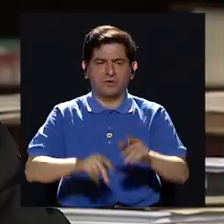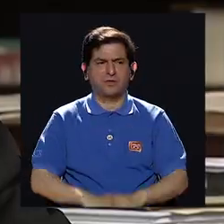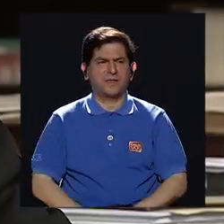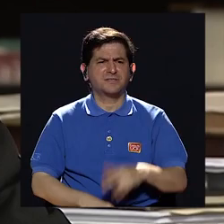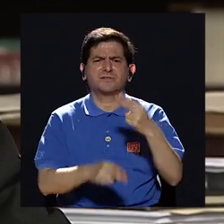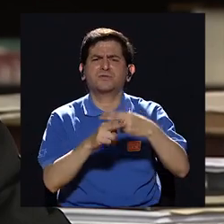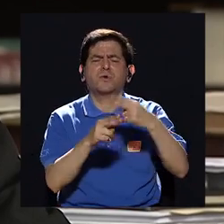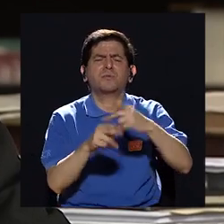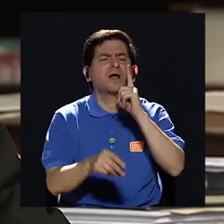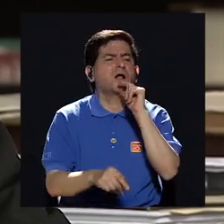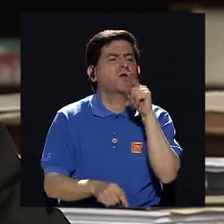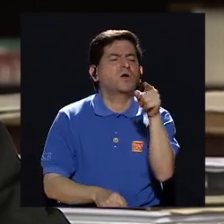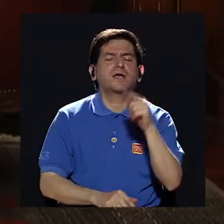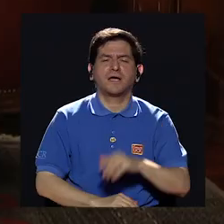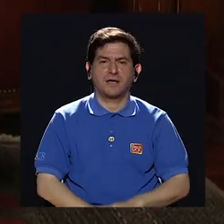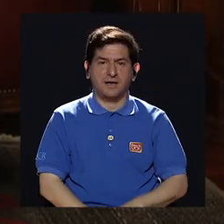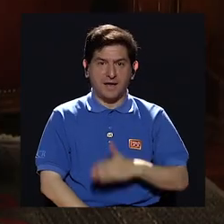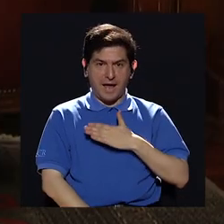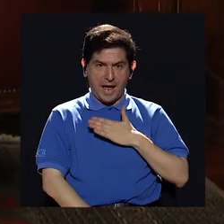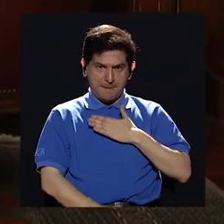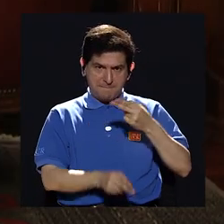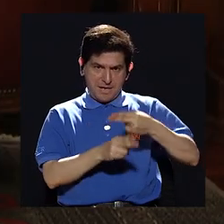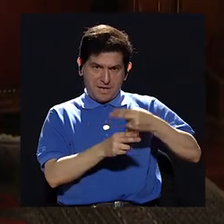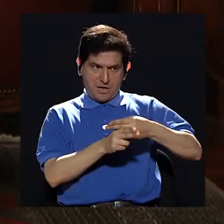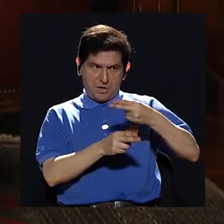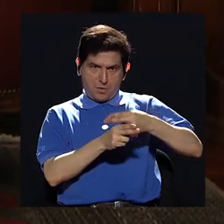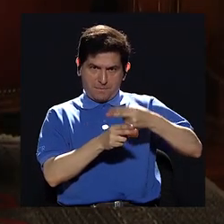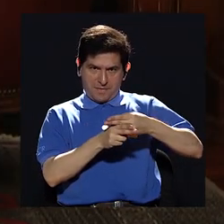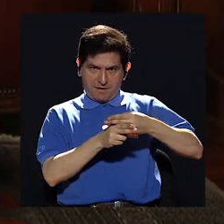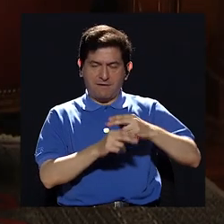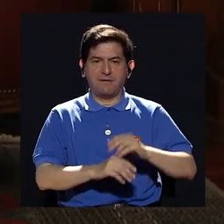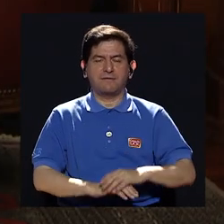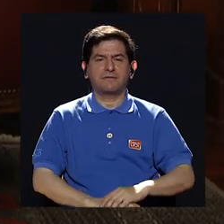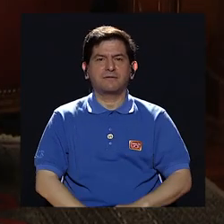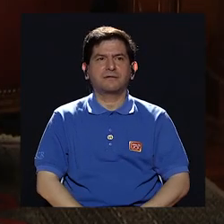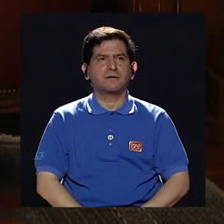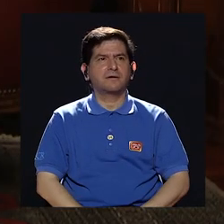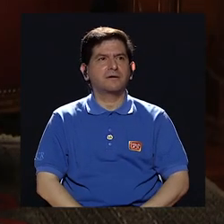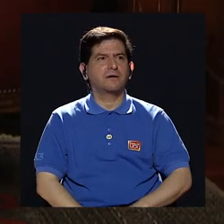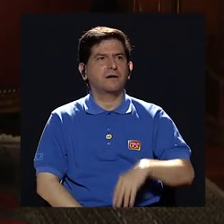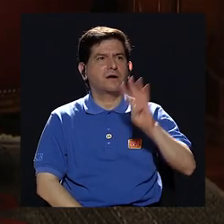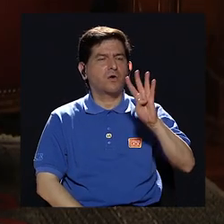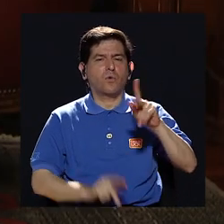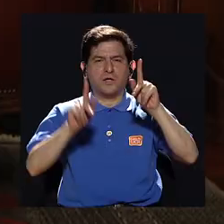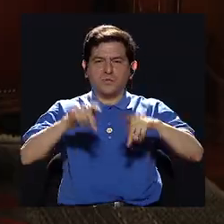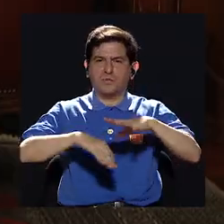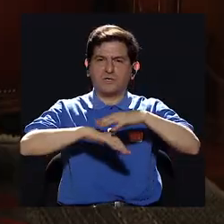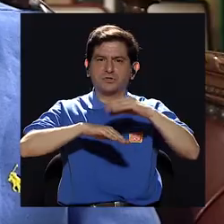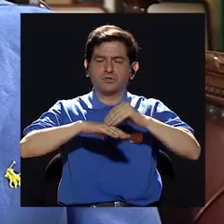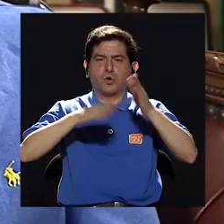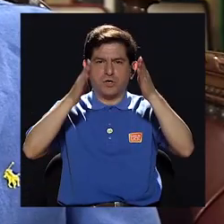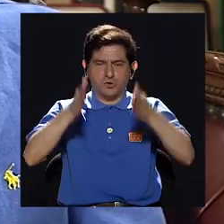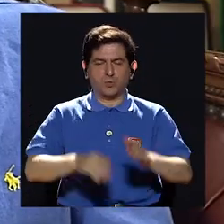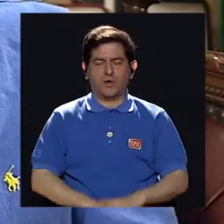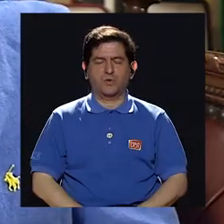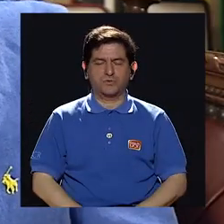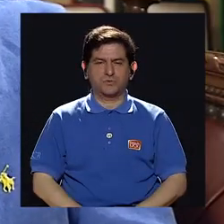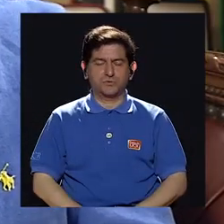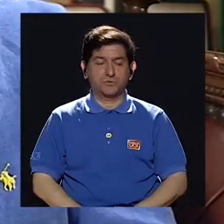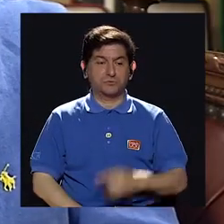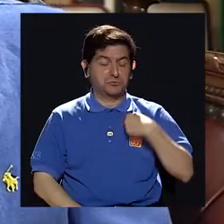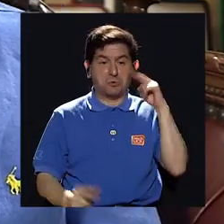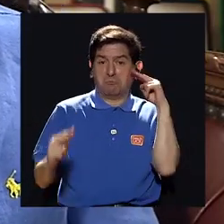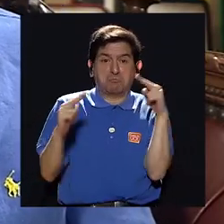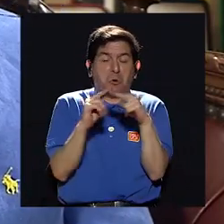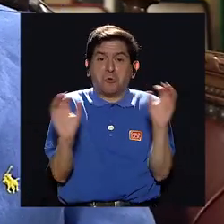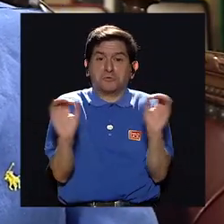¿Quién le nomina a mí me nominan cuatro suecos cuatro suecos que